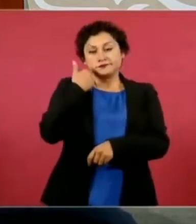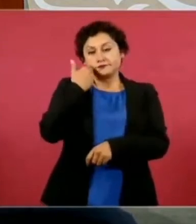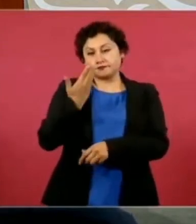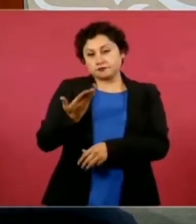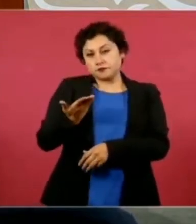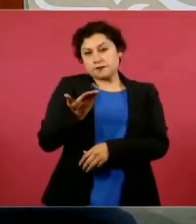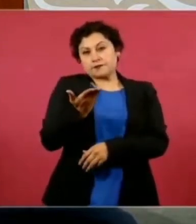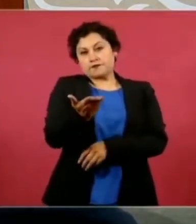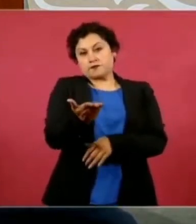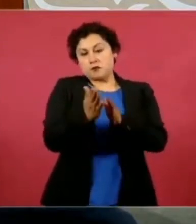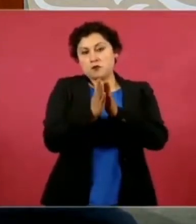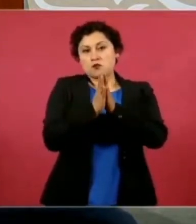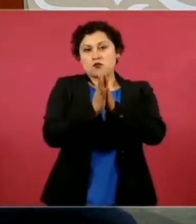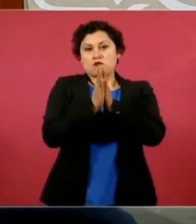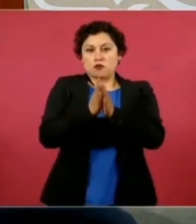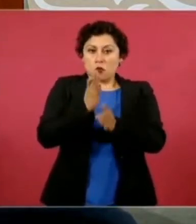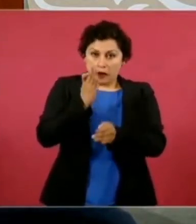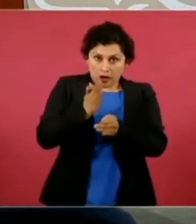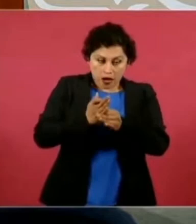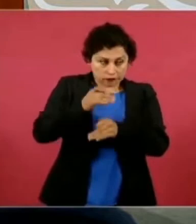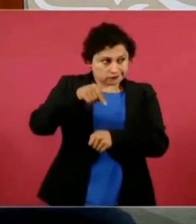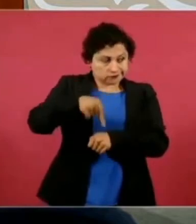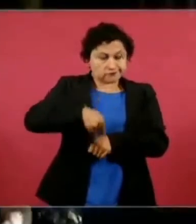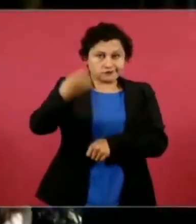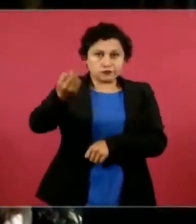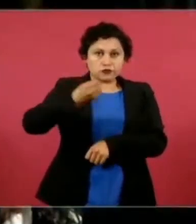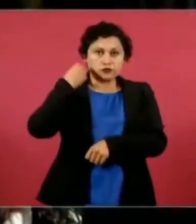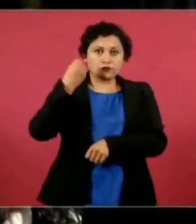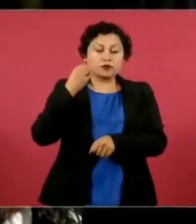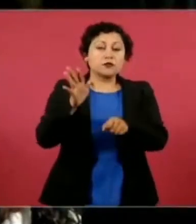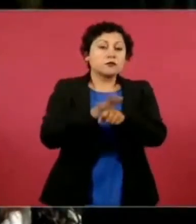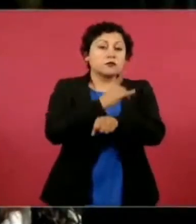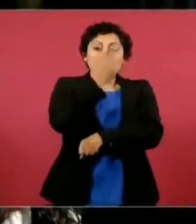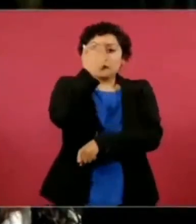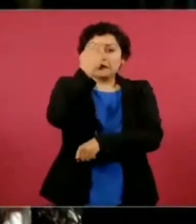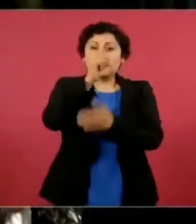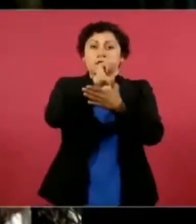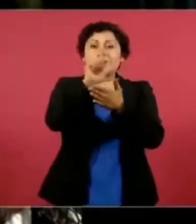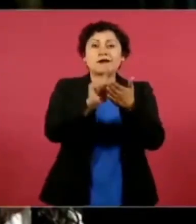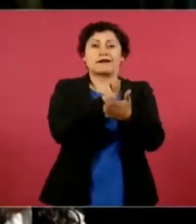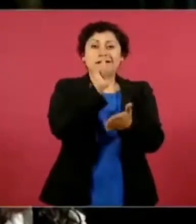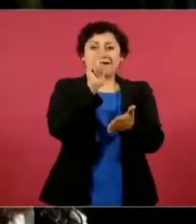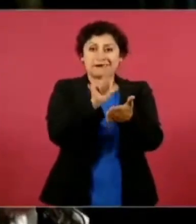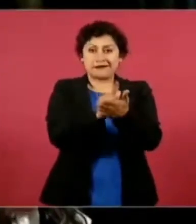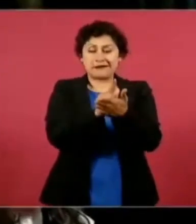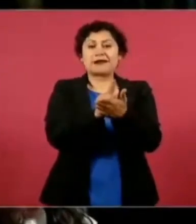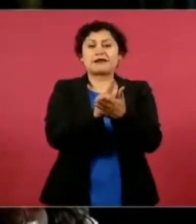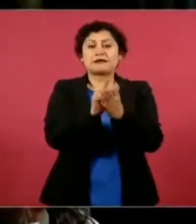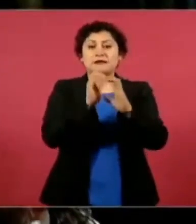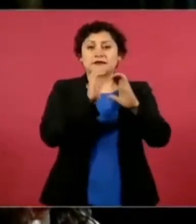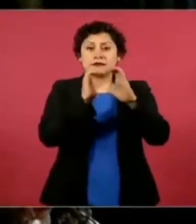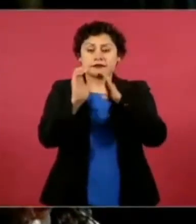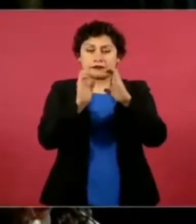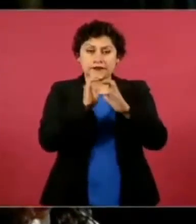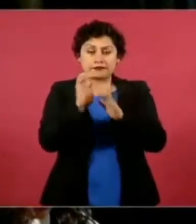en esta conferencia, porque la ley de telecomunicaciones que tenemos nos brinda un pedacito de